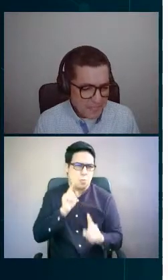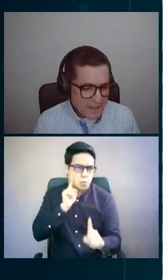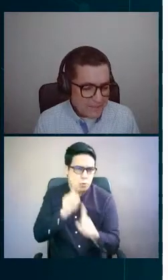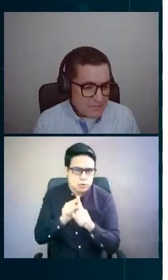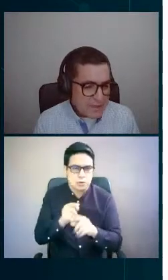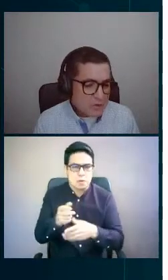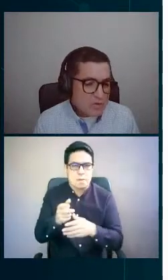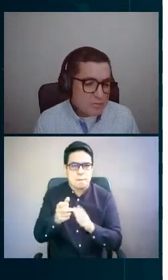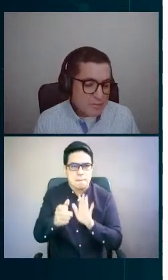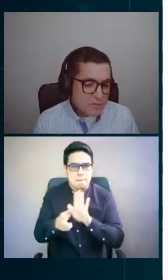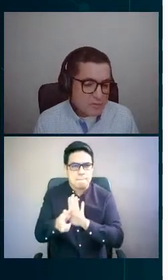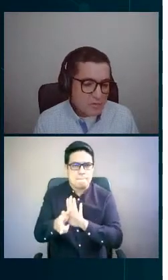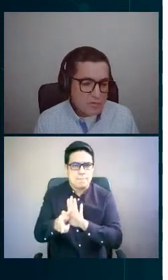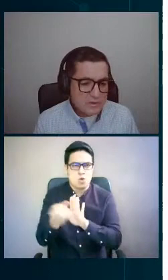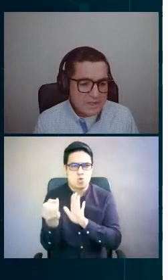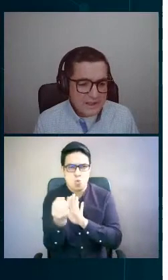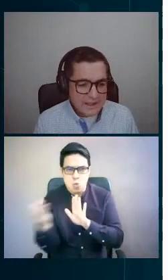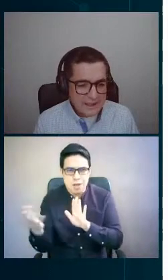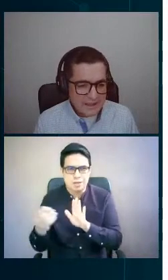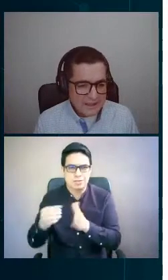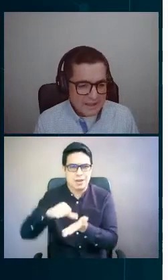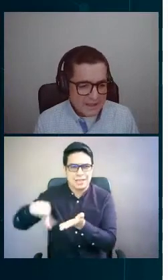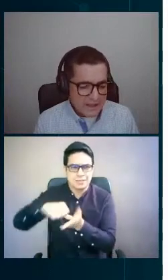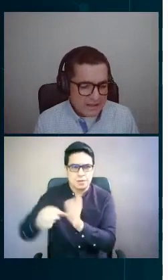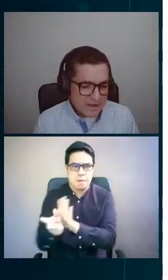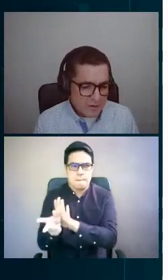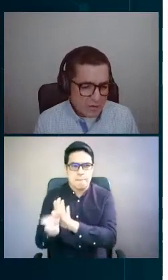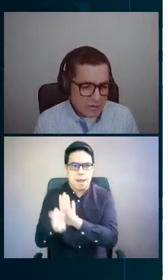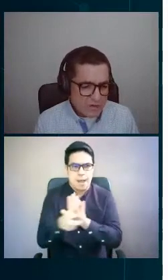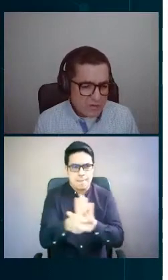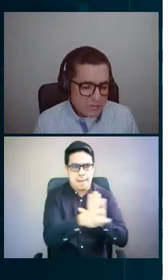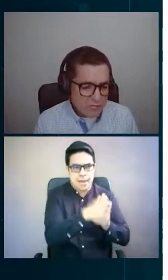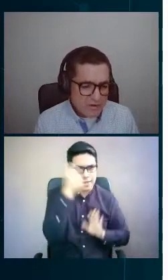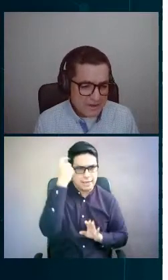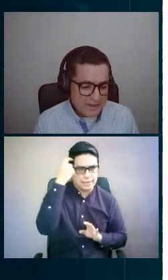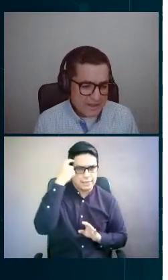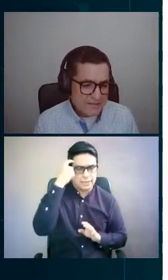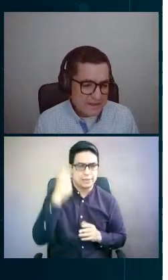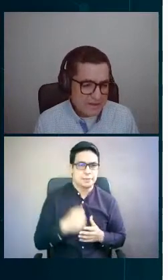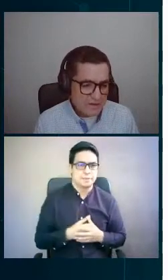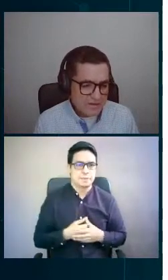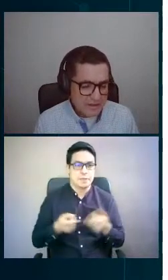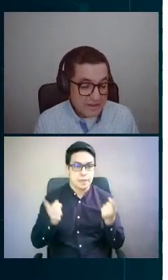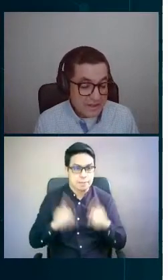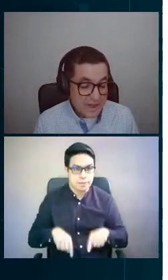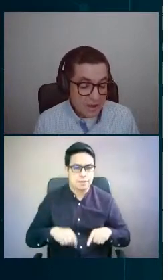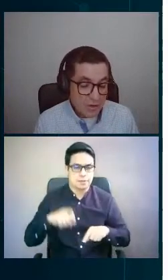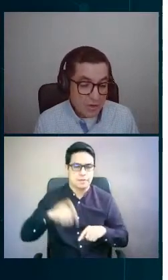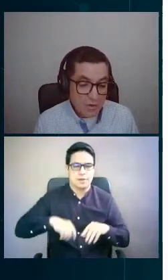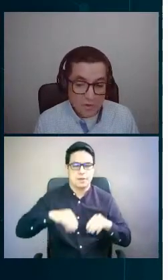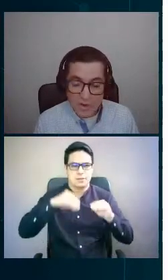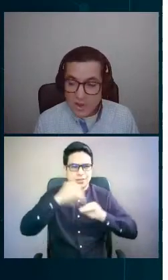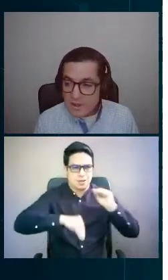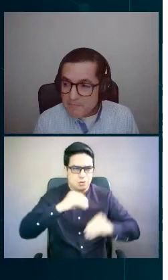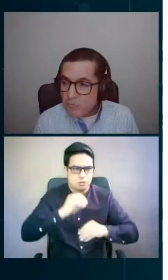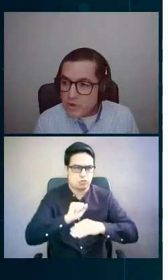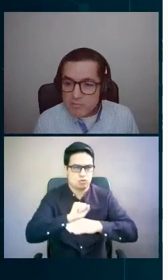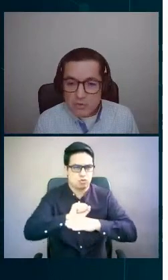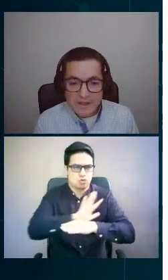También nos topamos con una tarea que era el desarrollo de software e integraciones. Aquí algo